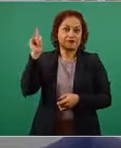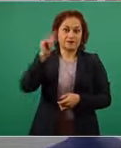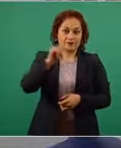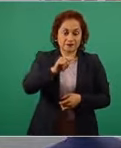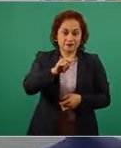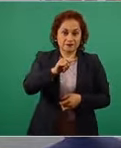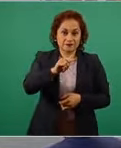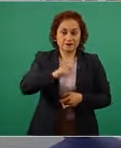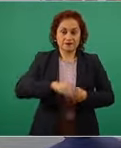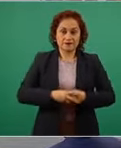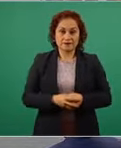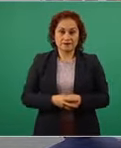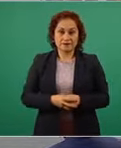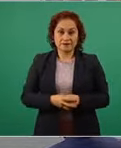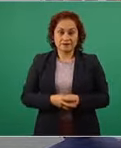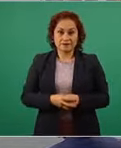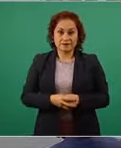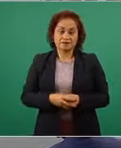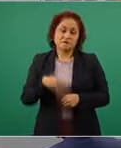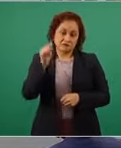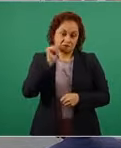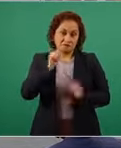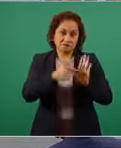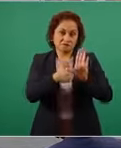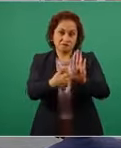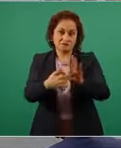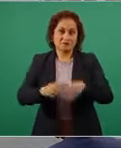este lo comentamos